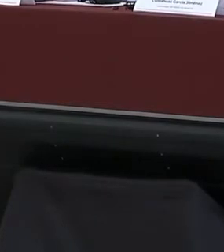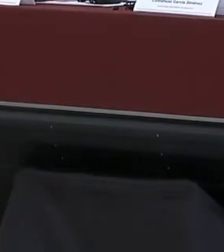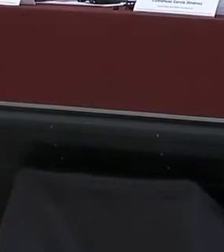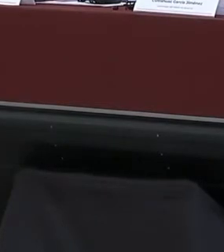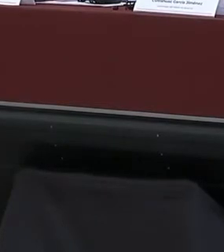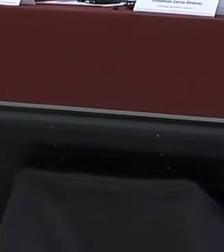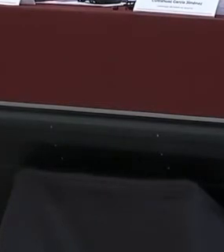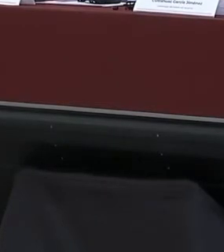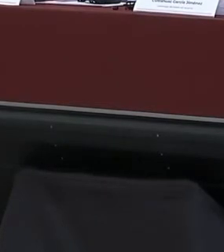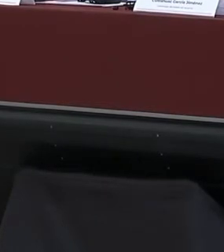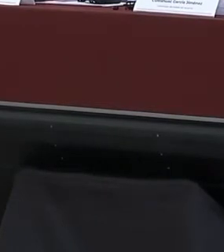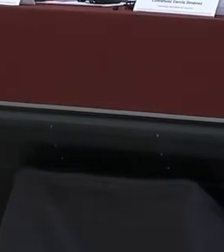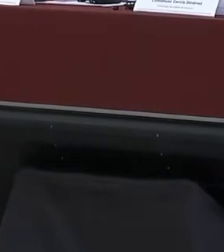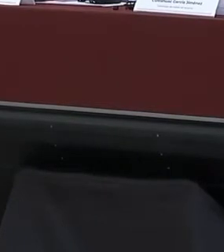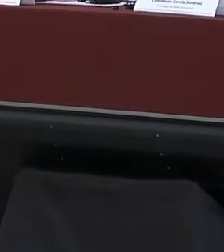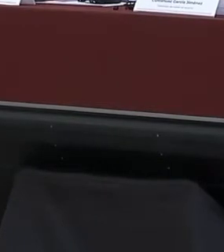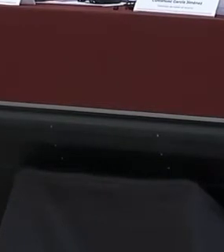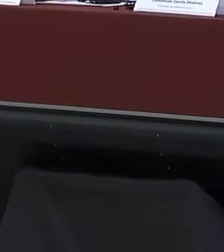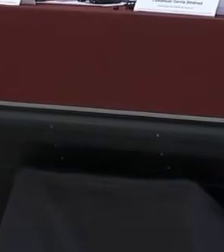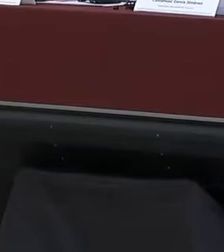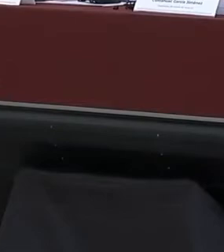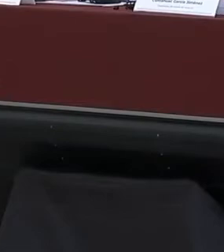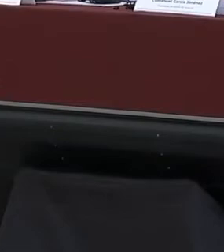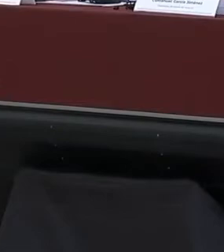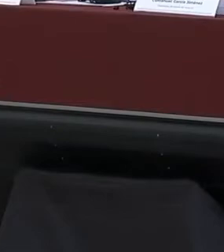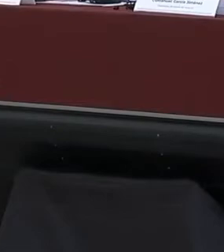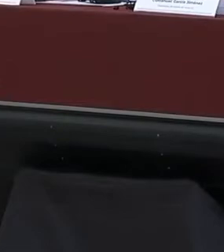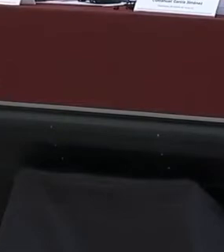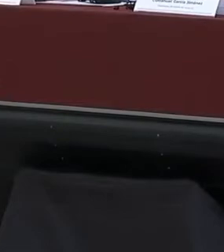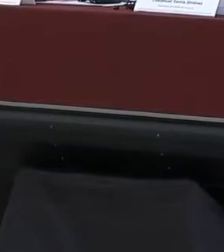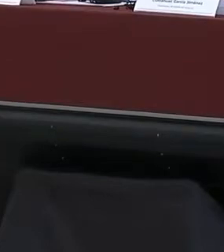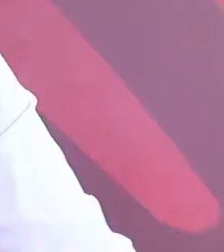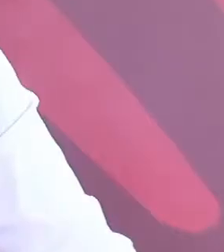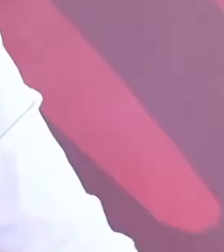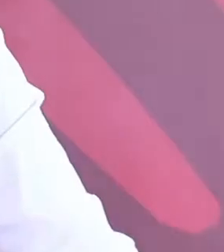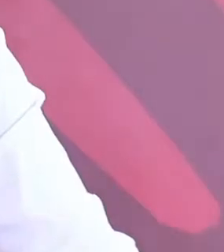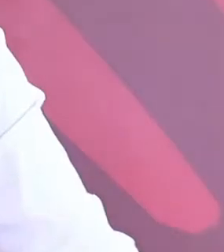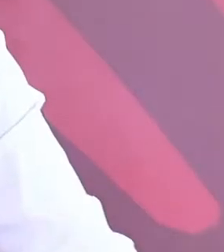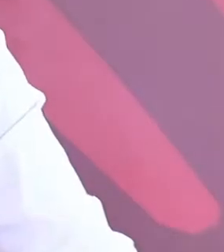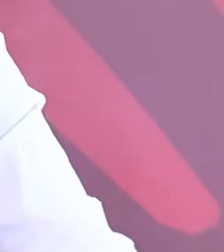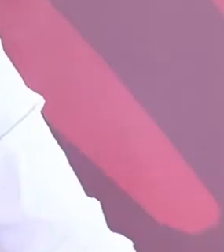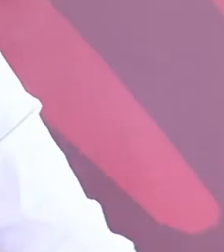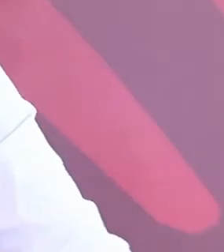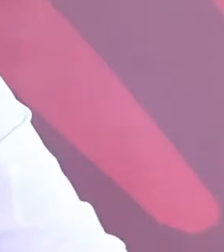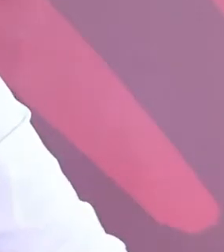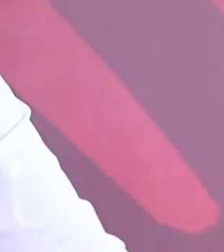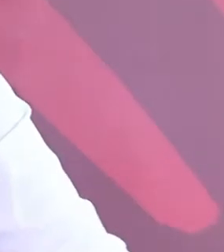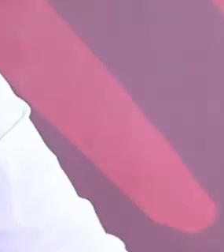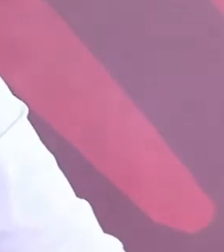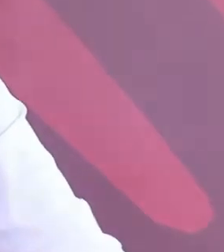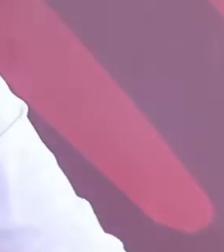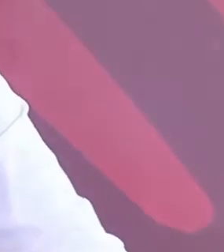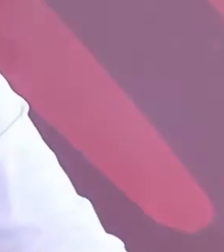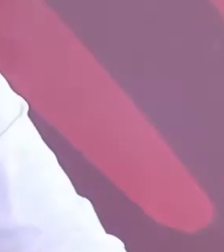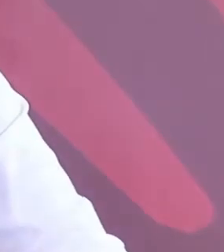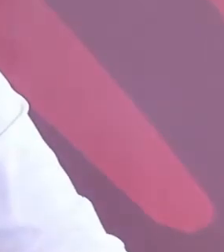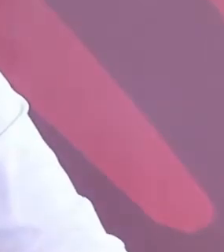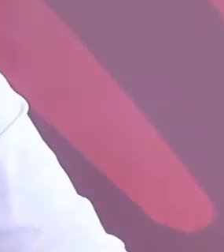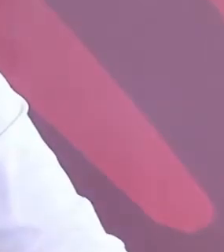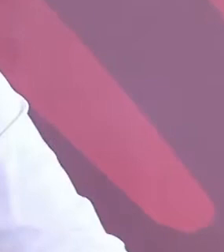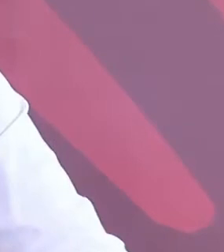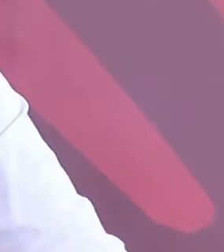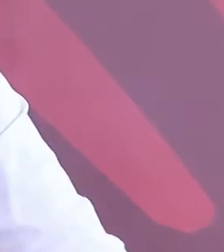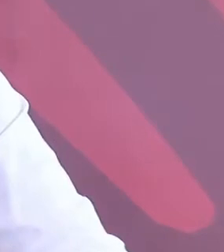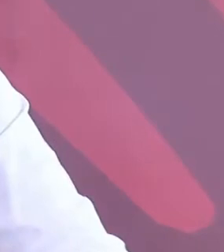representantes empresariales y medios de comunicación. Señor Presidente, muchas gracias por este espacio. La prioridad de American